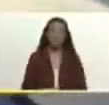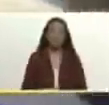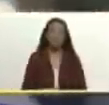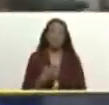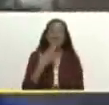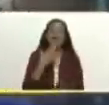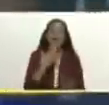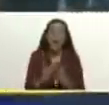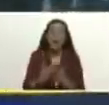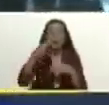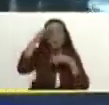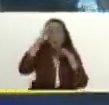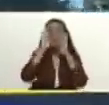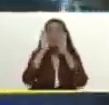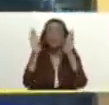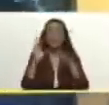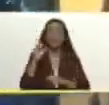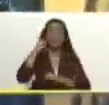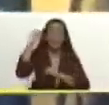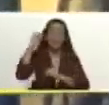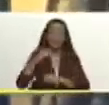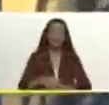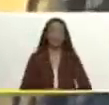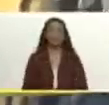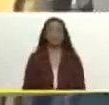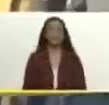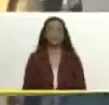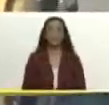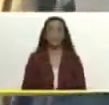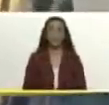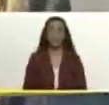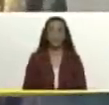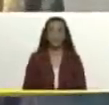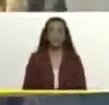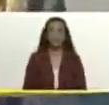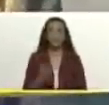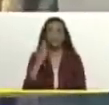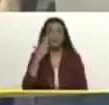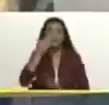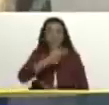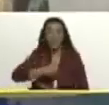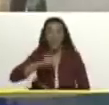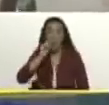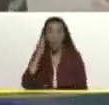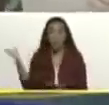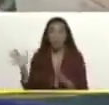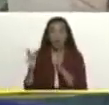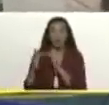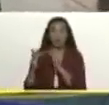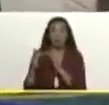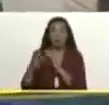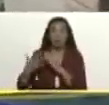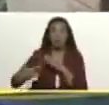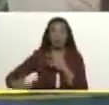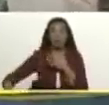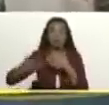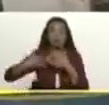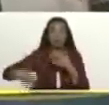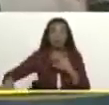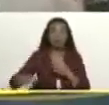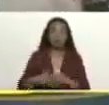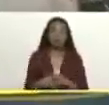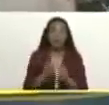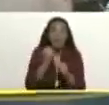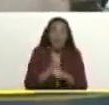muchas gracias presidente para adelante Jesús Moreno se encadenó señor presidente afiramos que Carmen no se